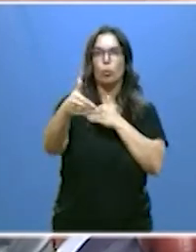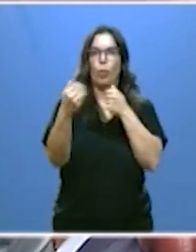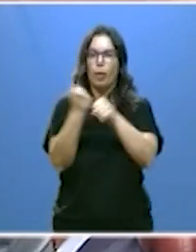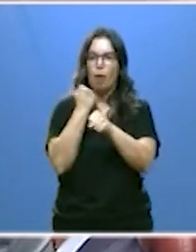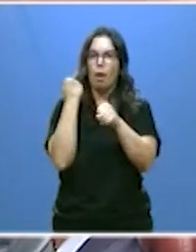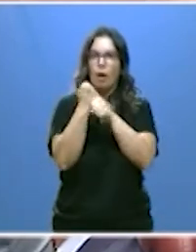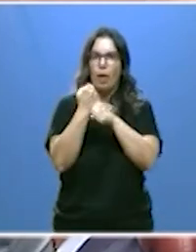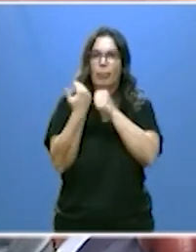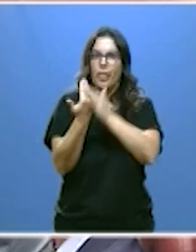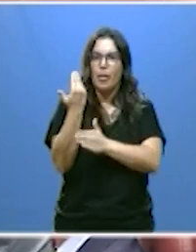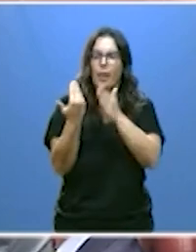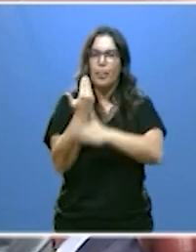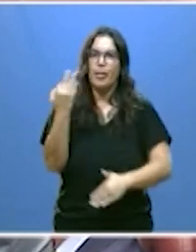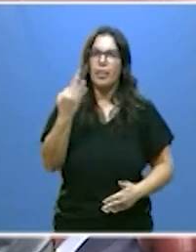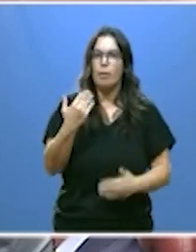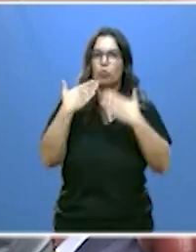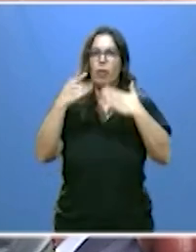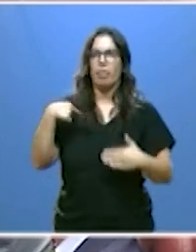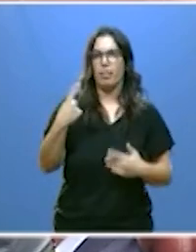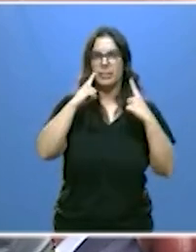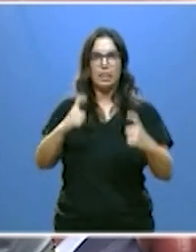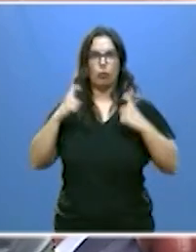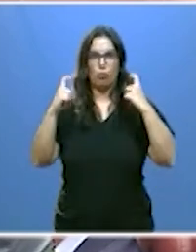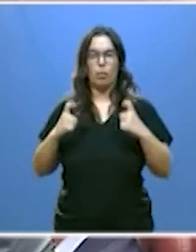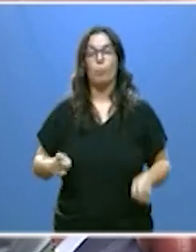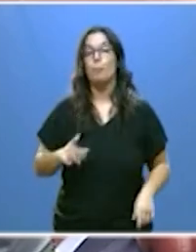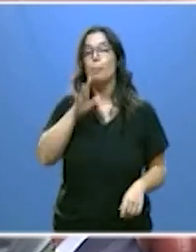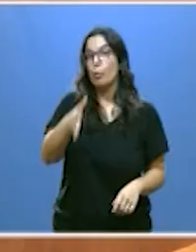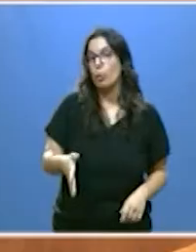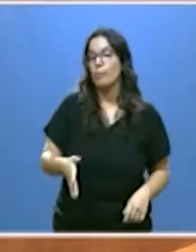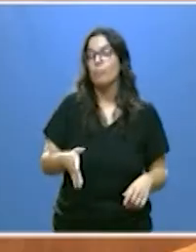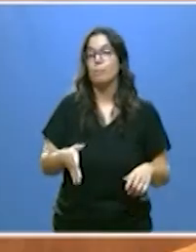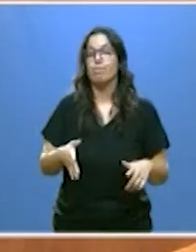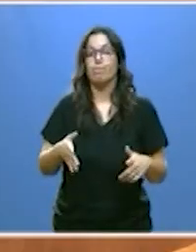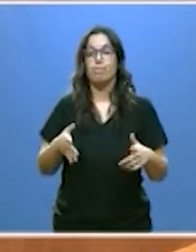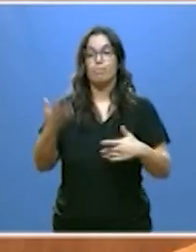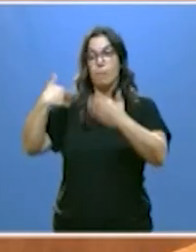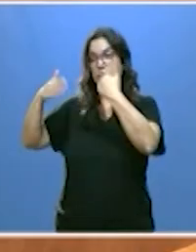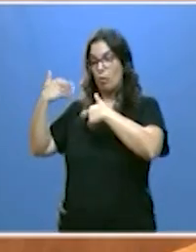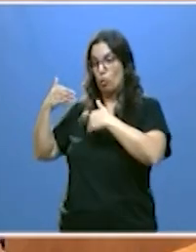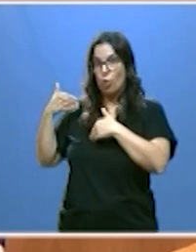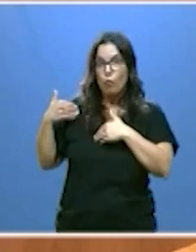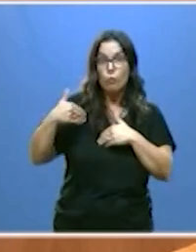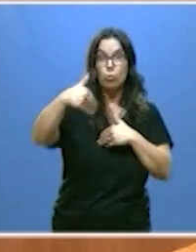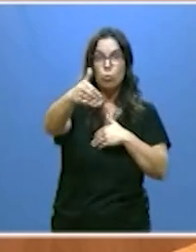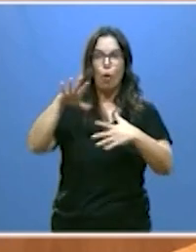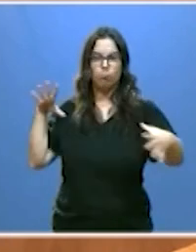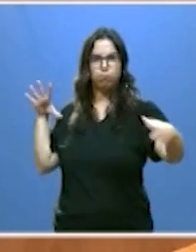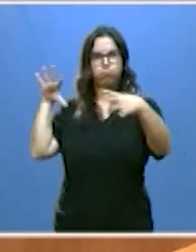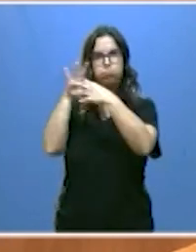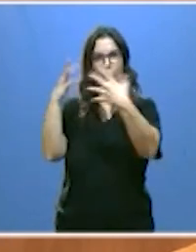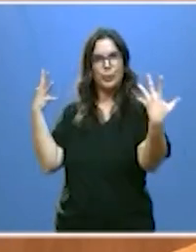cada día con nuestro esfuerzo. Porque pasado y futuro confluyen en Castilla y León.